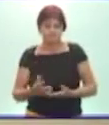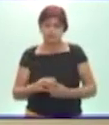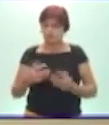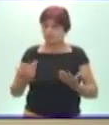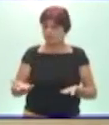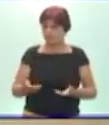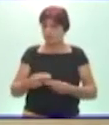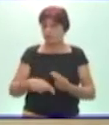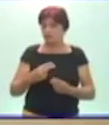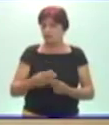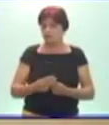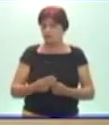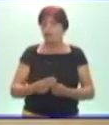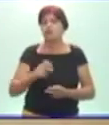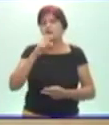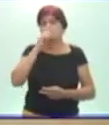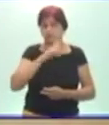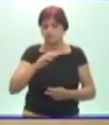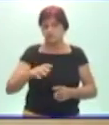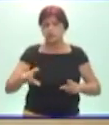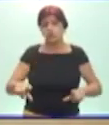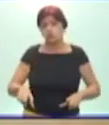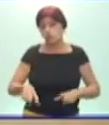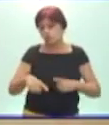nuestros niños entonces traten de cumplir